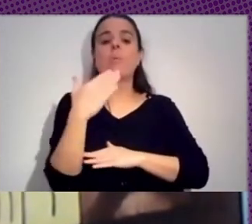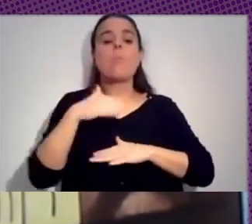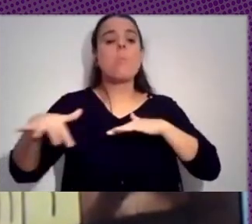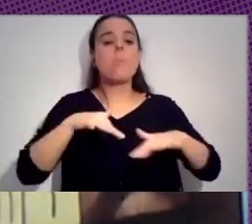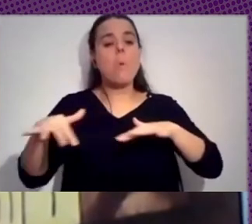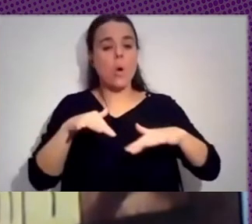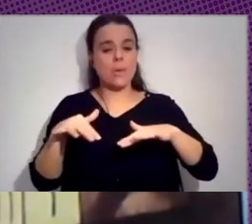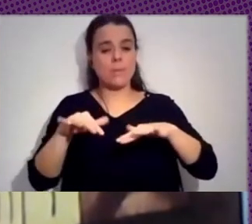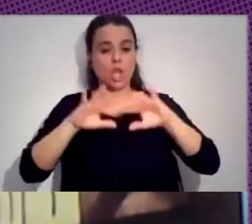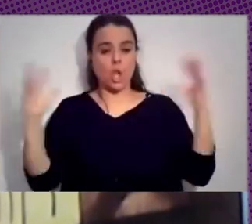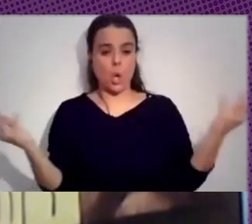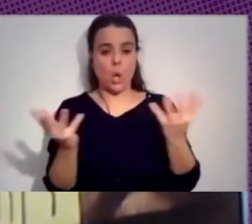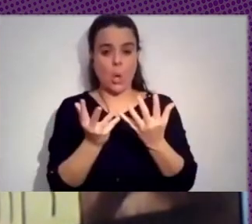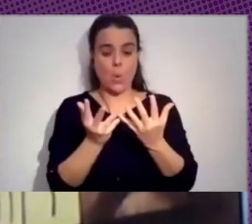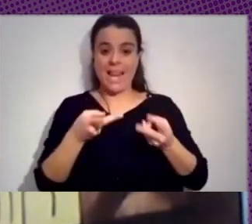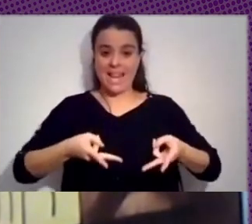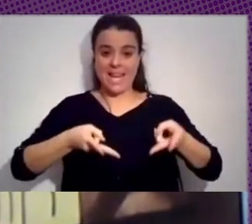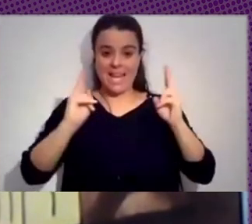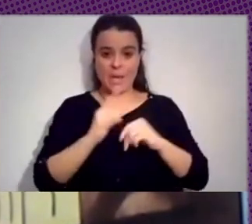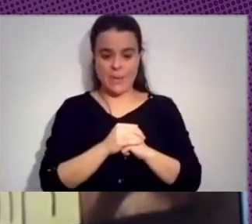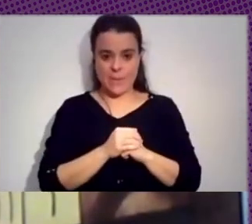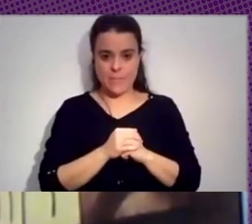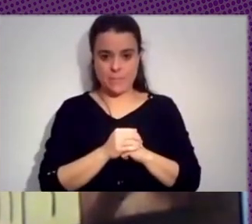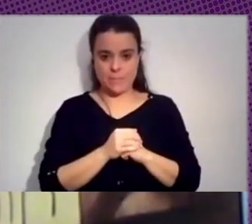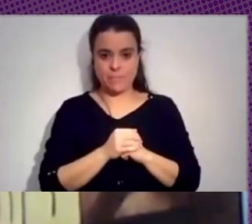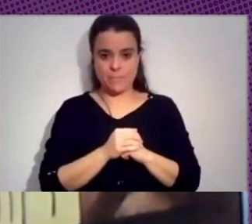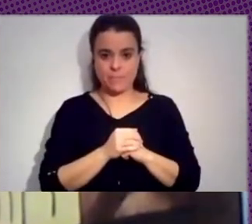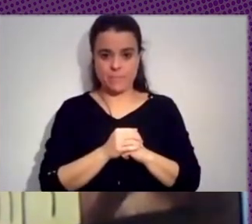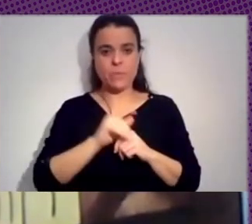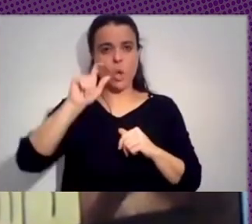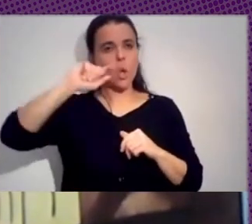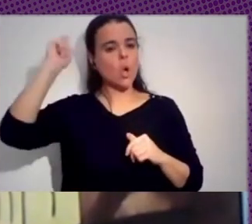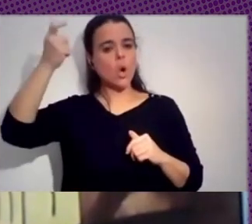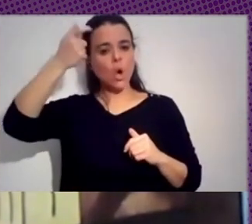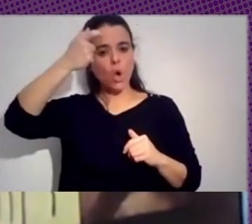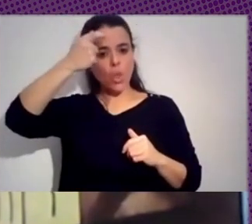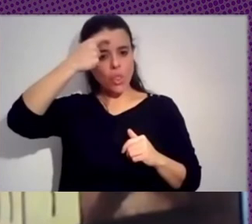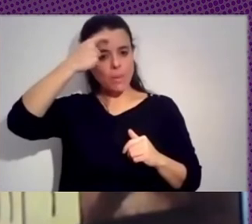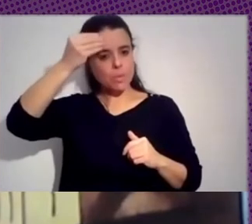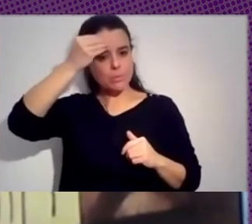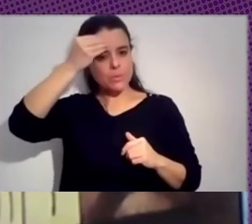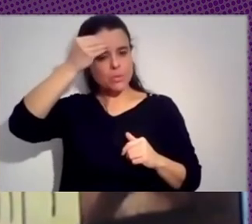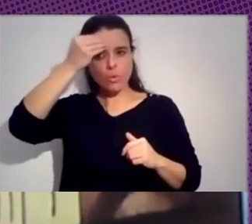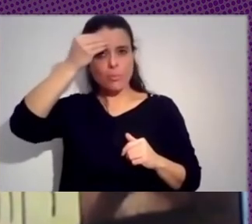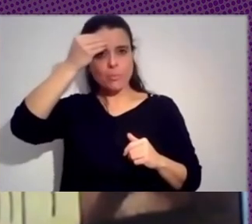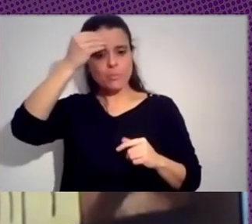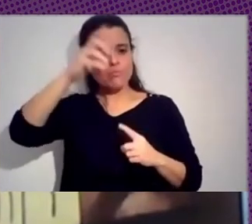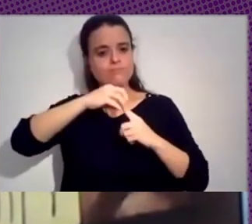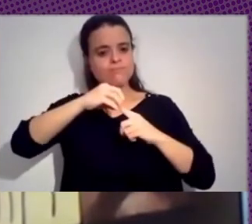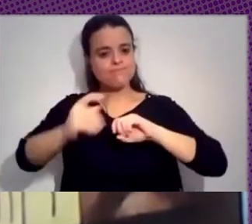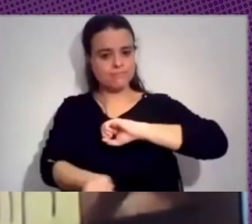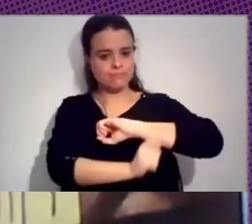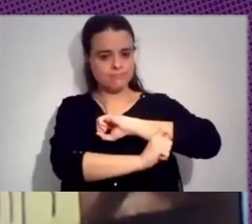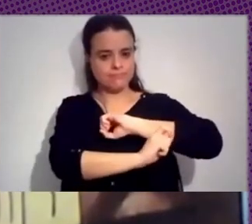con esto quiero ya poner una primera nota conceptual que me parece estratégica en todo este, en todo el trabajo